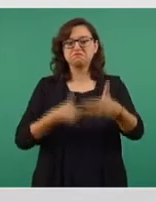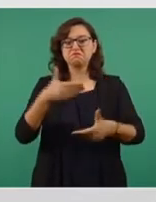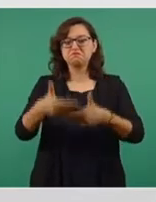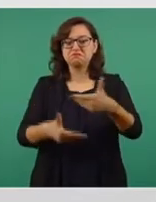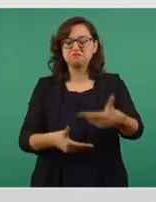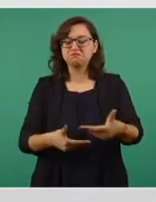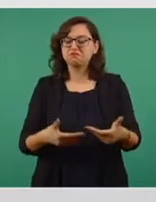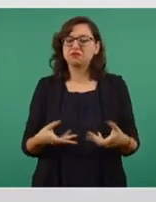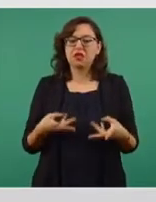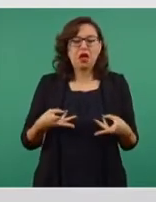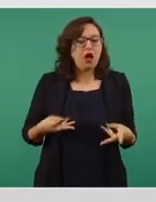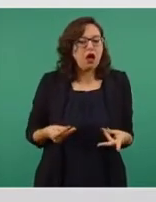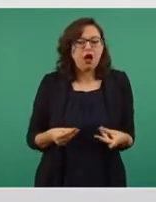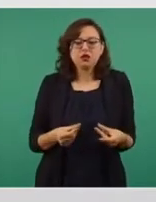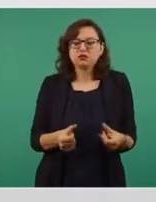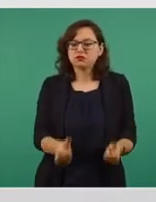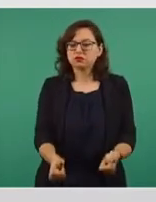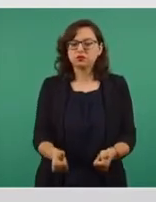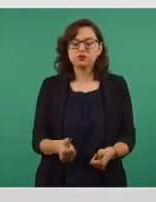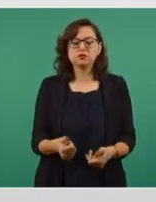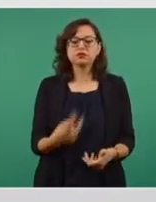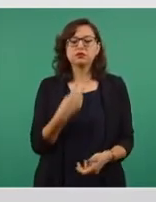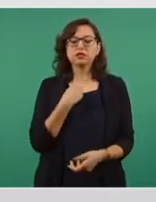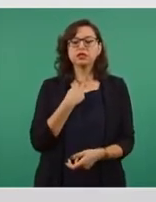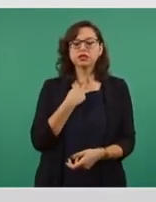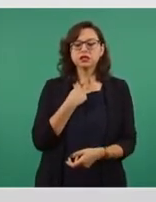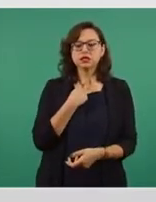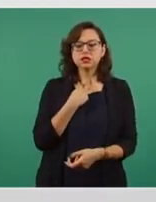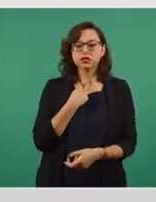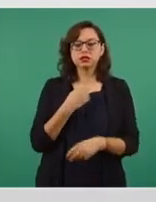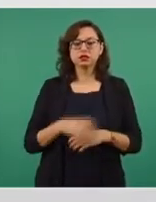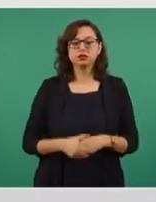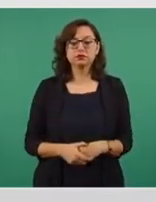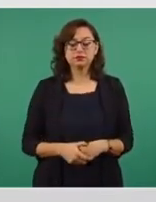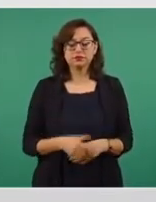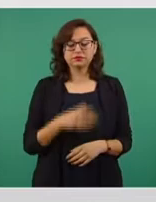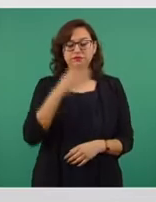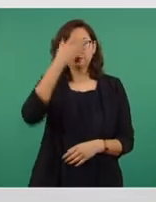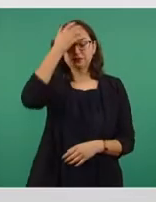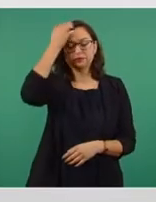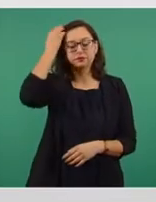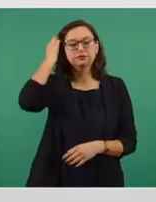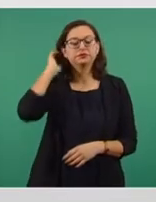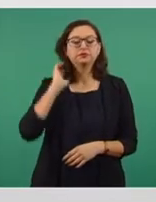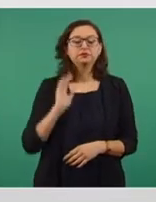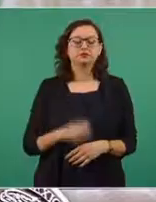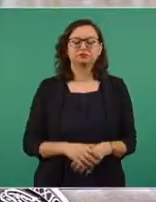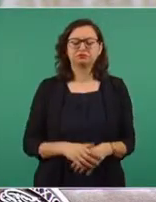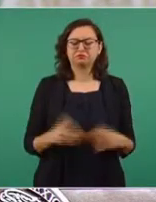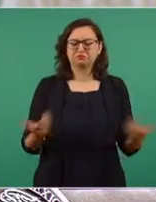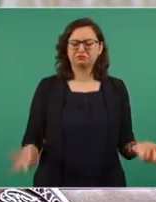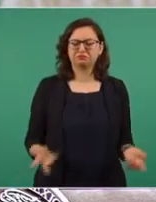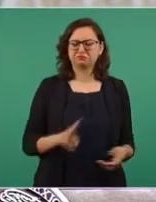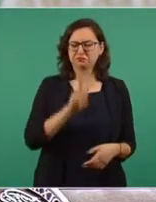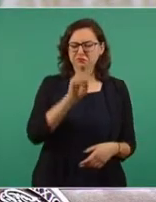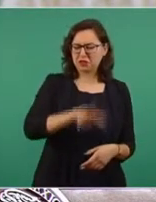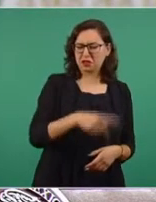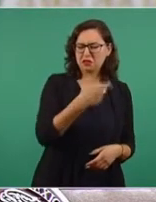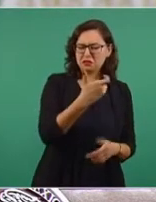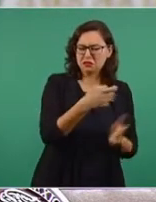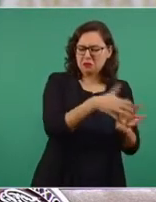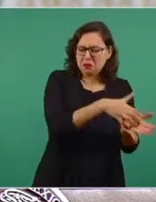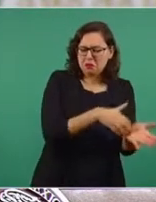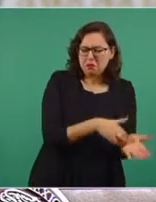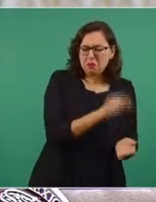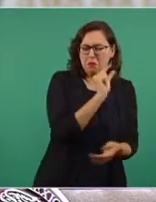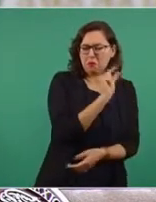en la pobreza. Bueno, entonces, ahorros relativos, un impacto mínimo en la salud de las personas,